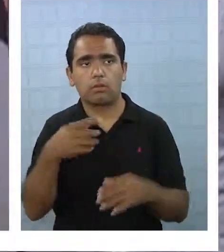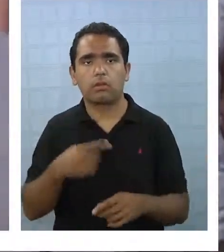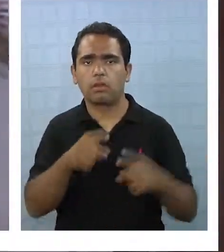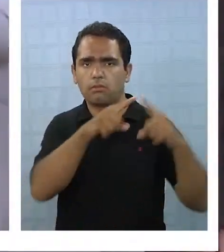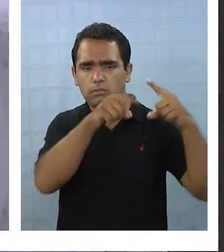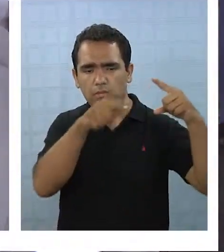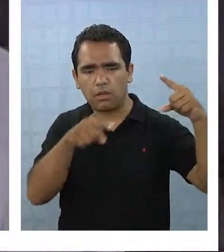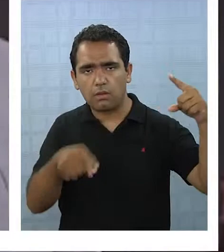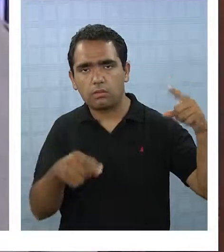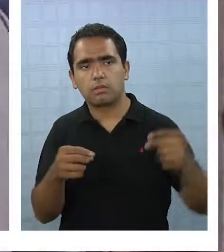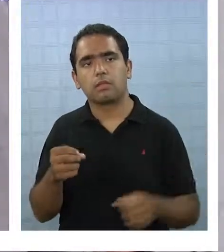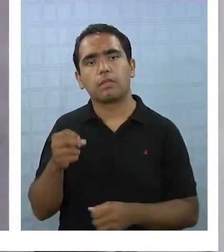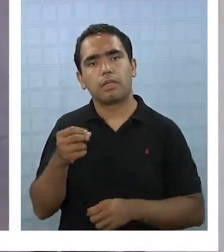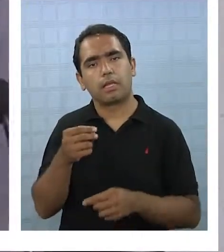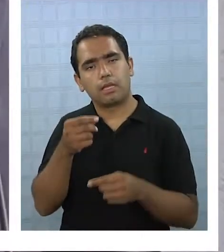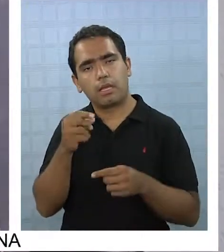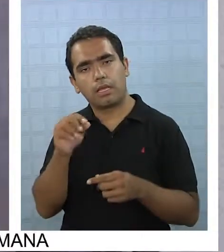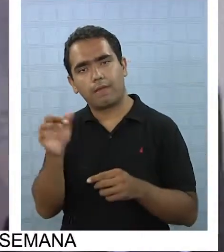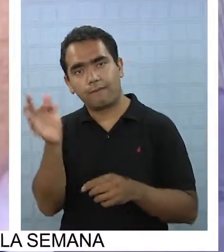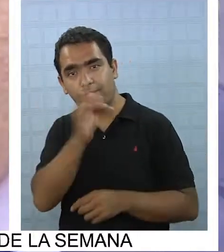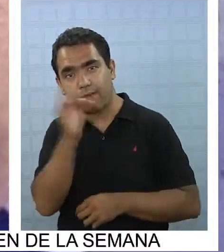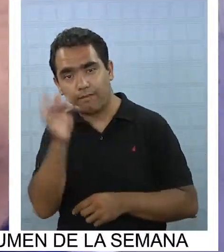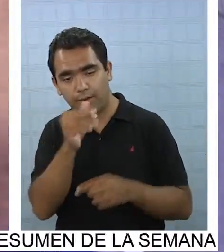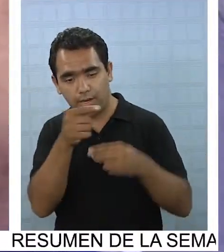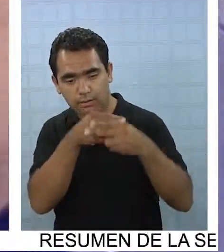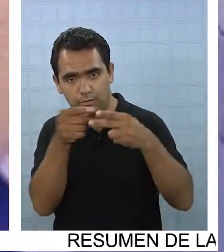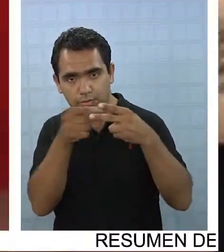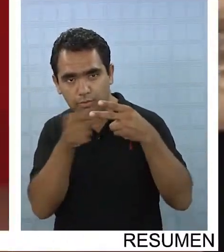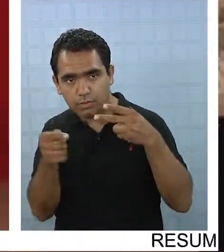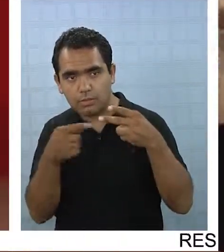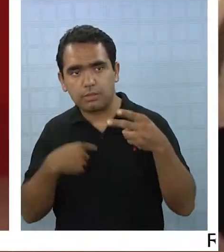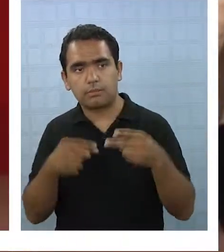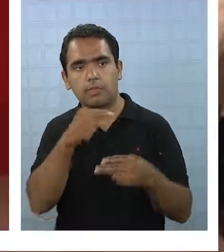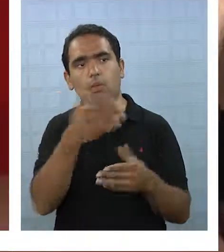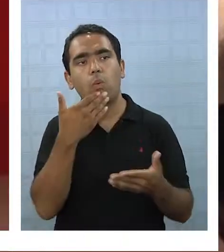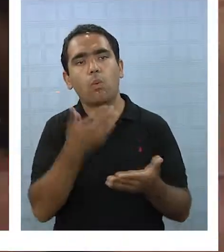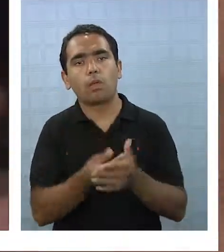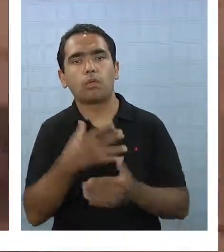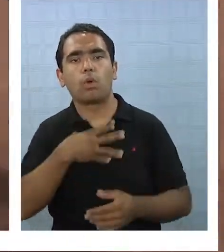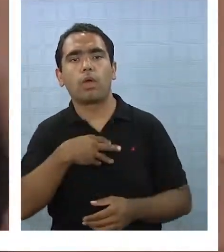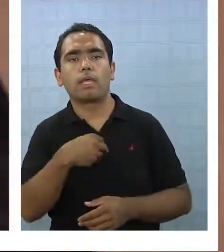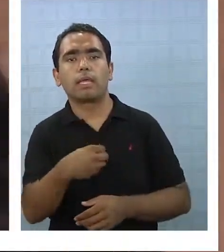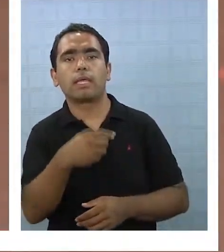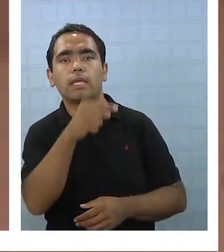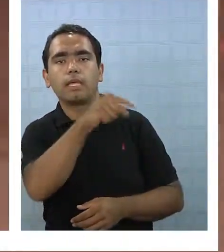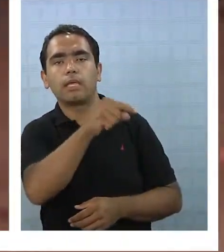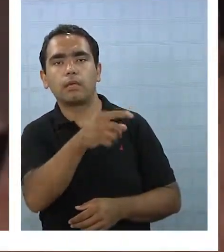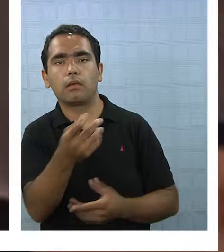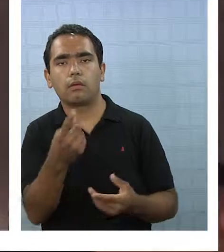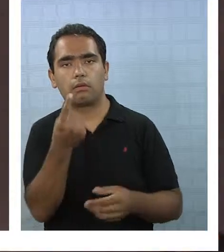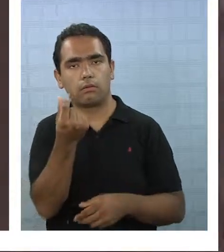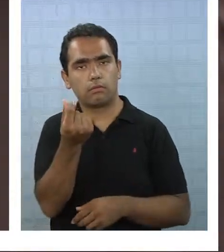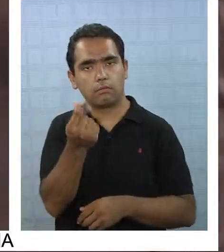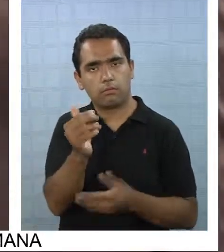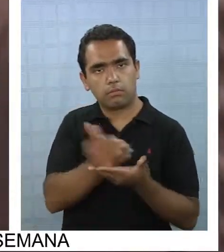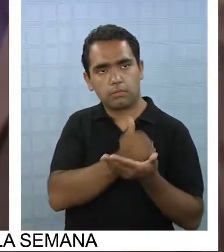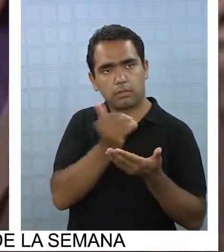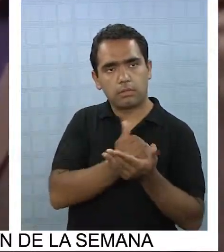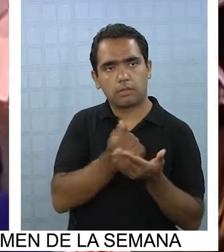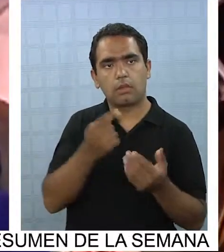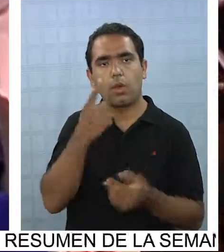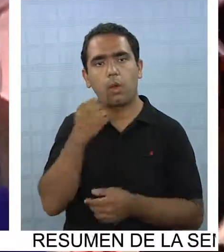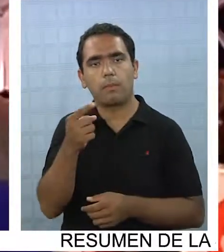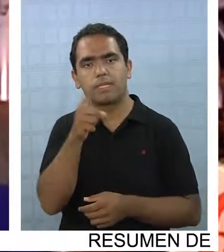segunda semana de febrero, cuando se supo sobre los negocios del hijo de la Presidenta, y en ese entonces director sociocultural de la moneda, Sebastián Dávalos.